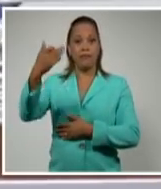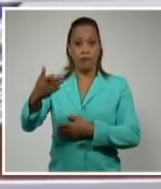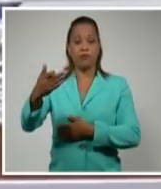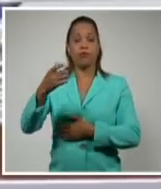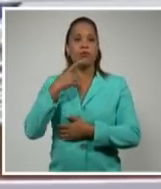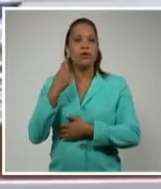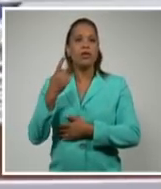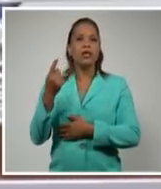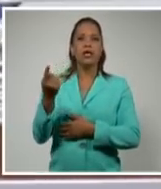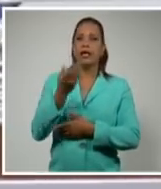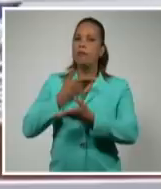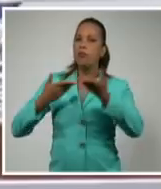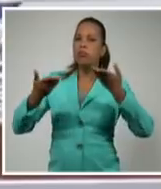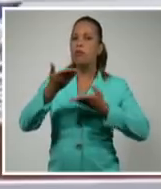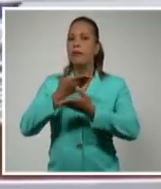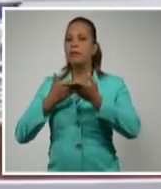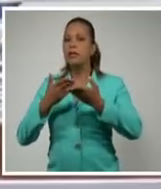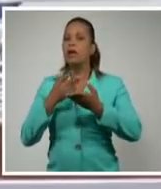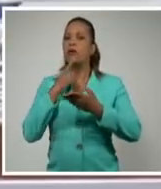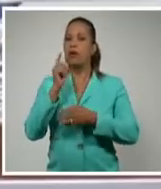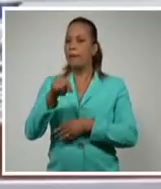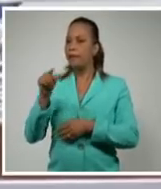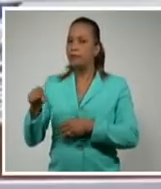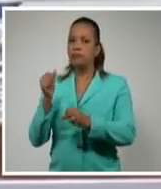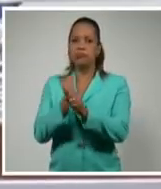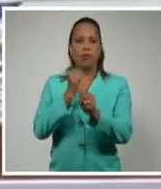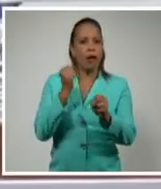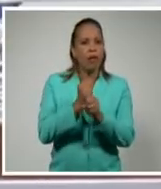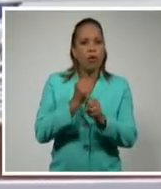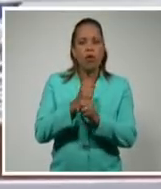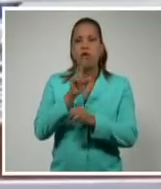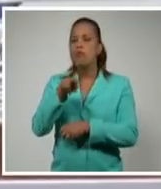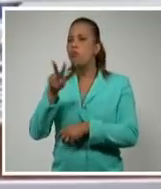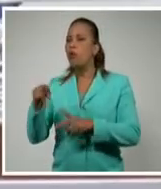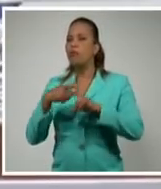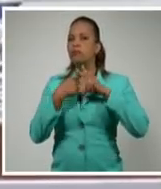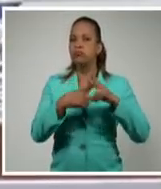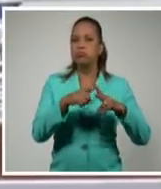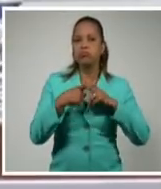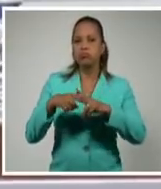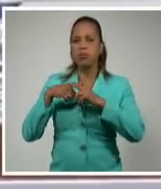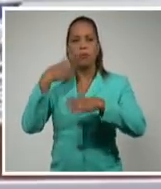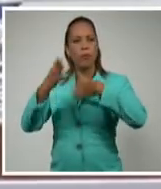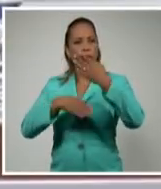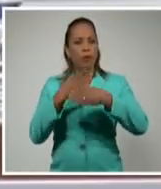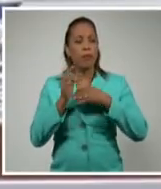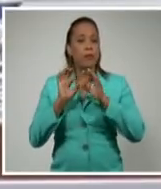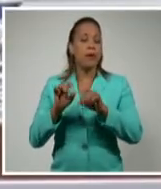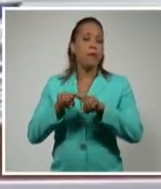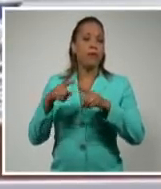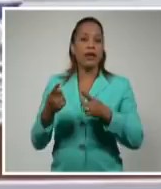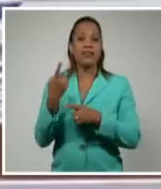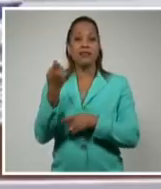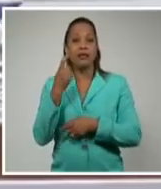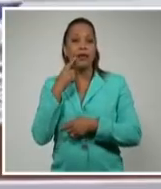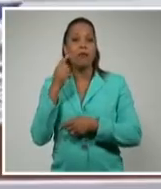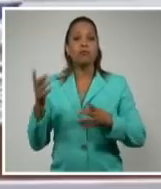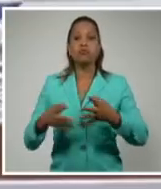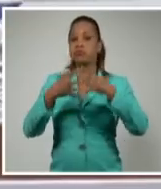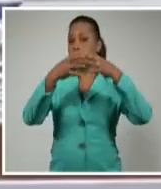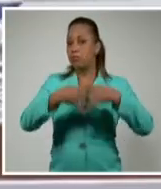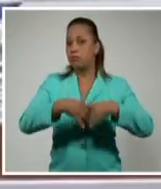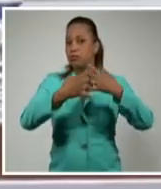que conversar más con las fuerzas productivas, buscarle solución a los problemas, porque necesitamos producir más.